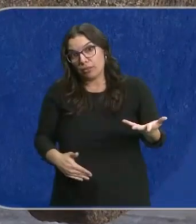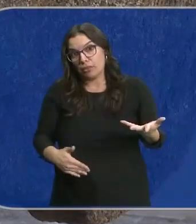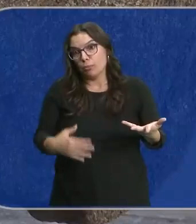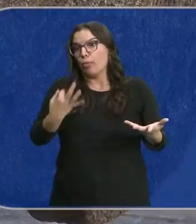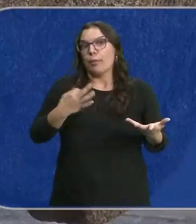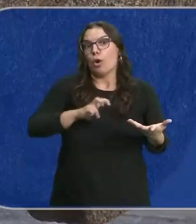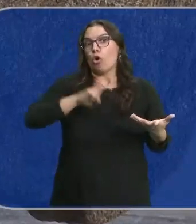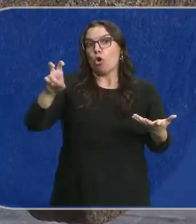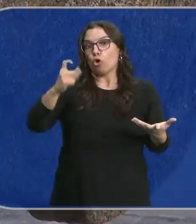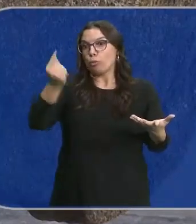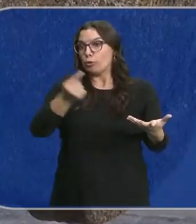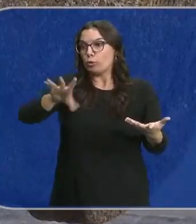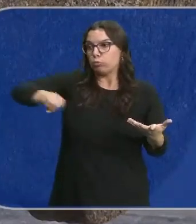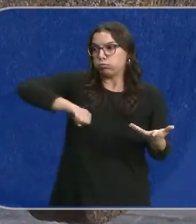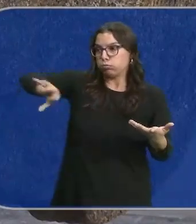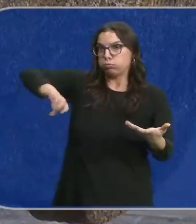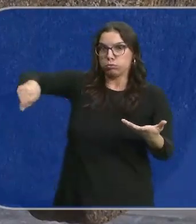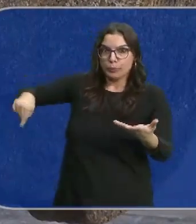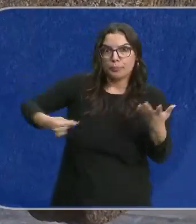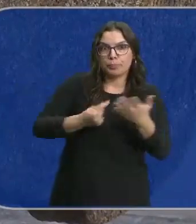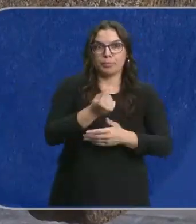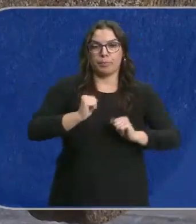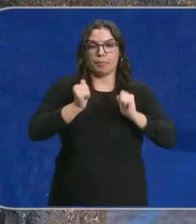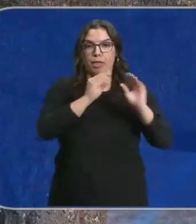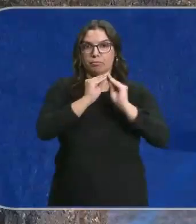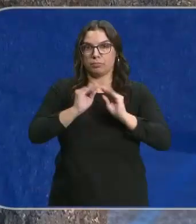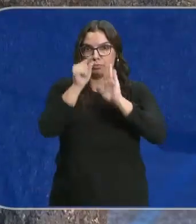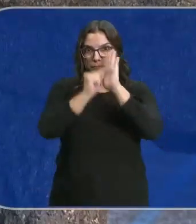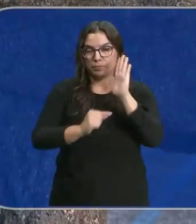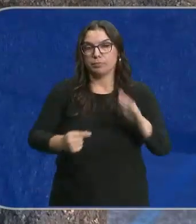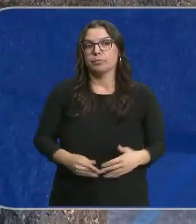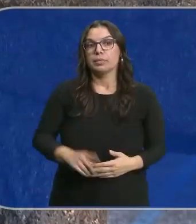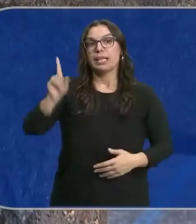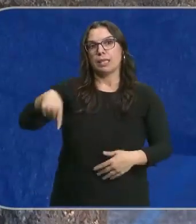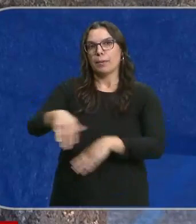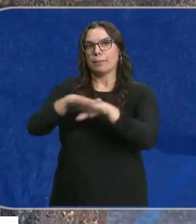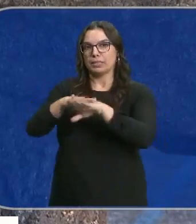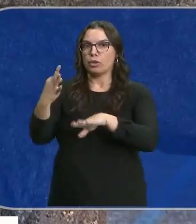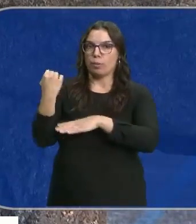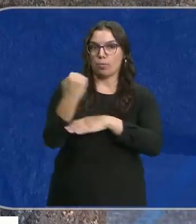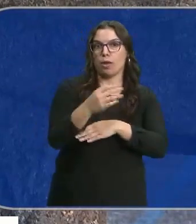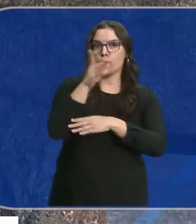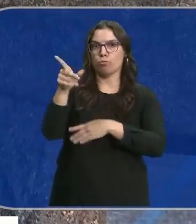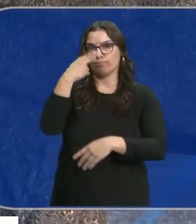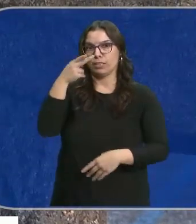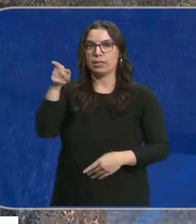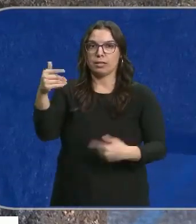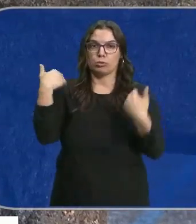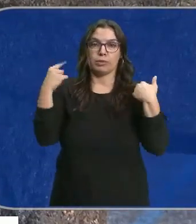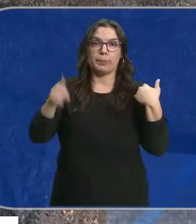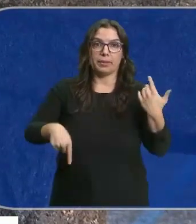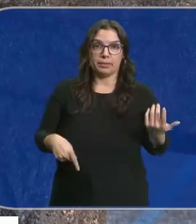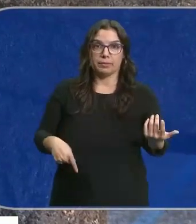Que se saque de otras partidas ahora que se van a poner presupuestos nuevos. Que también el ministerio se tiene que implicar porque es parte interesada y parte